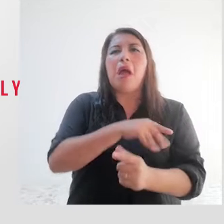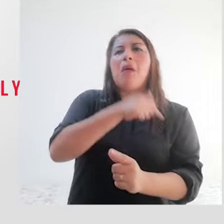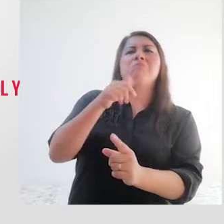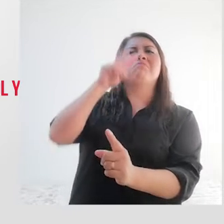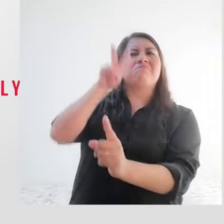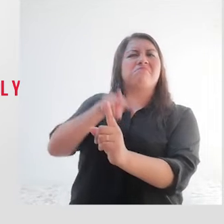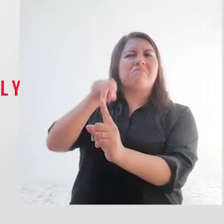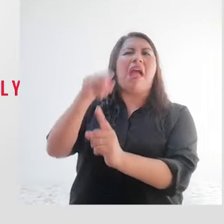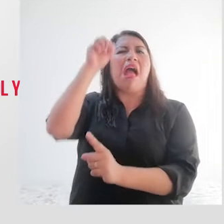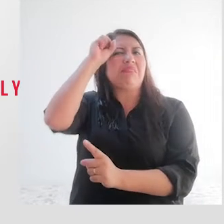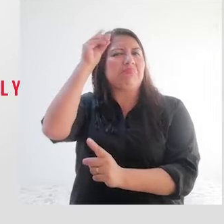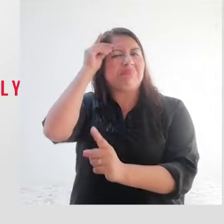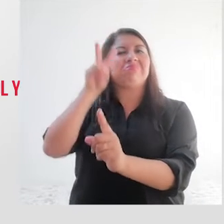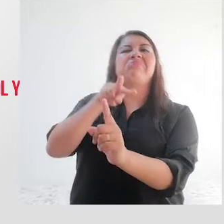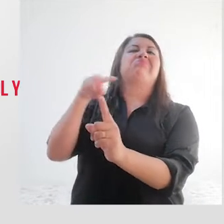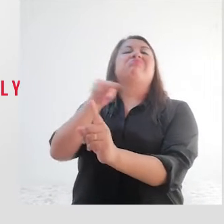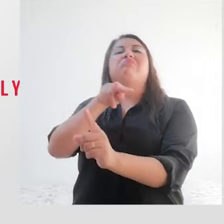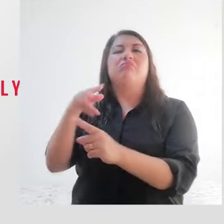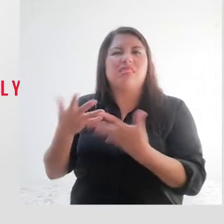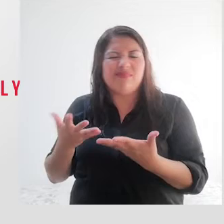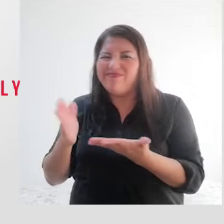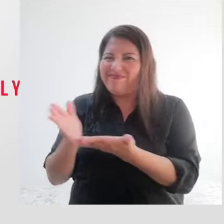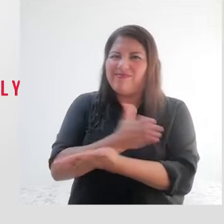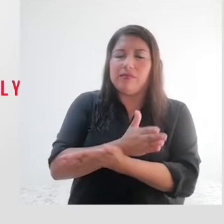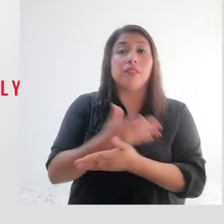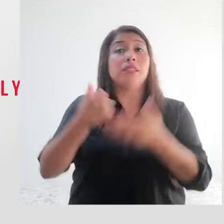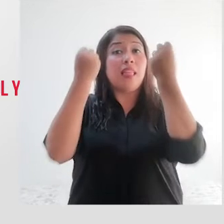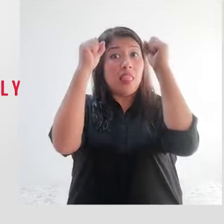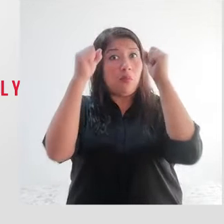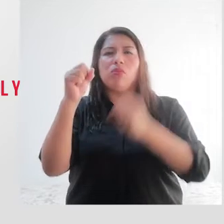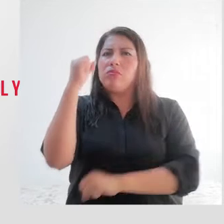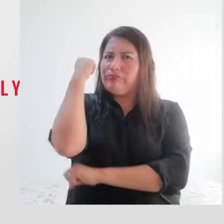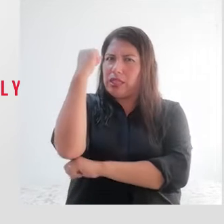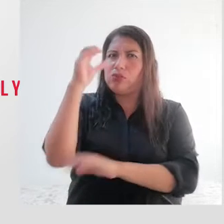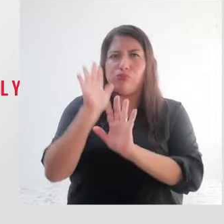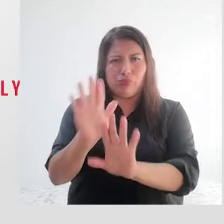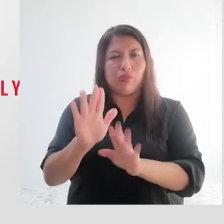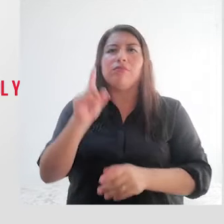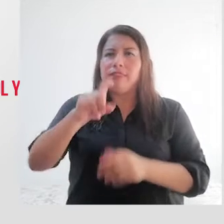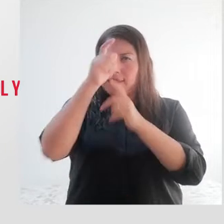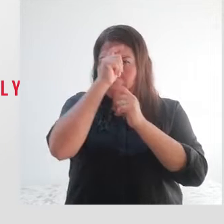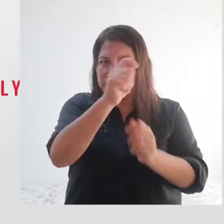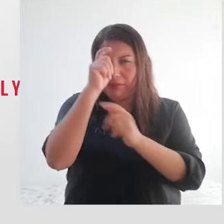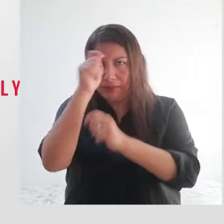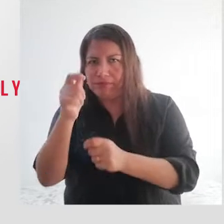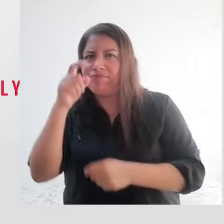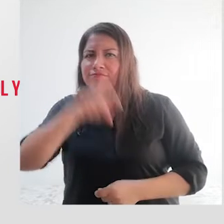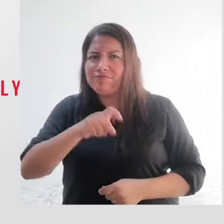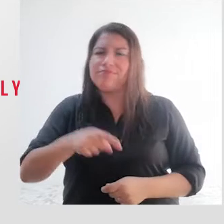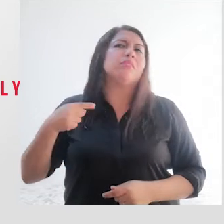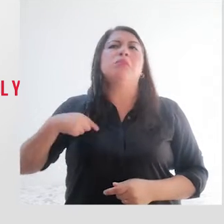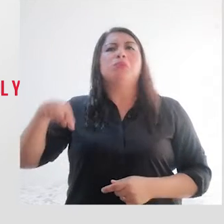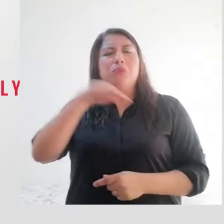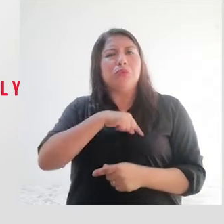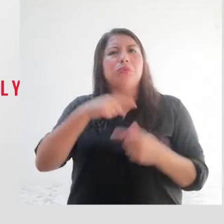tiene sobre la persona con síndrome de Down. El deporte es un derecho y como tal tiene que ser respetado. Y esa es la